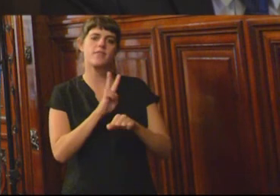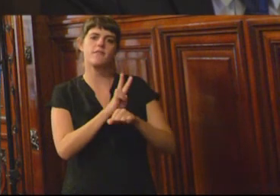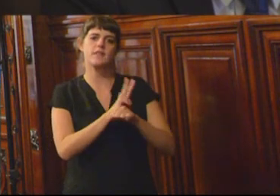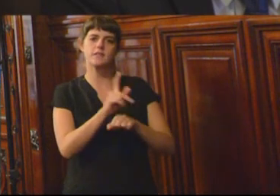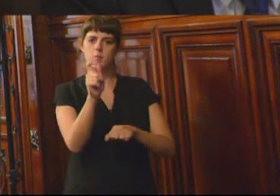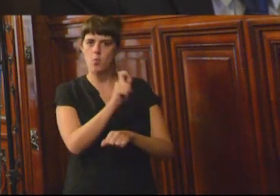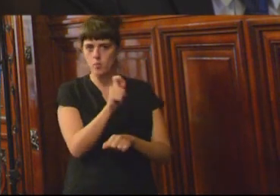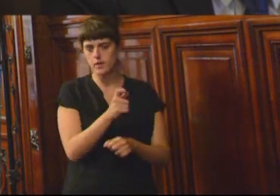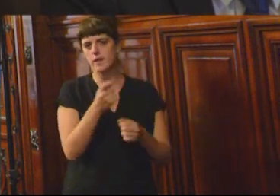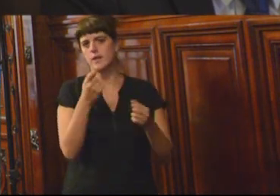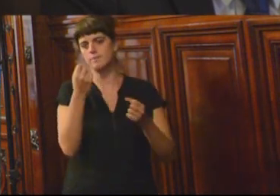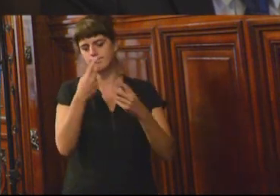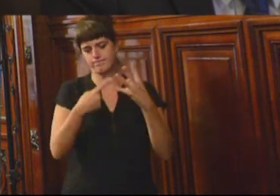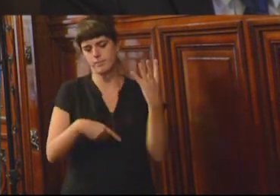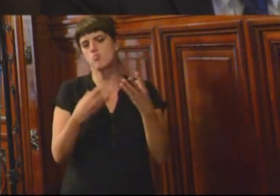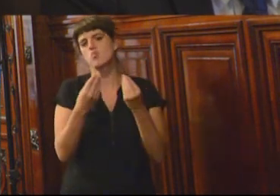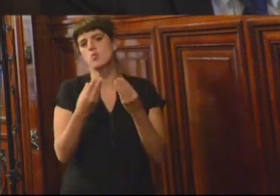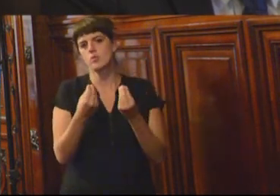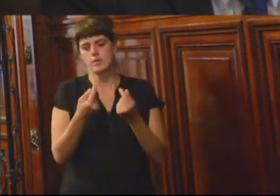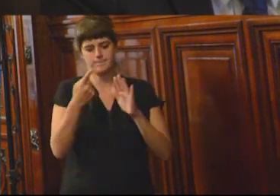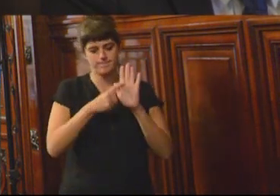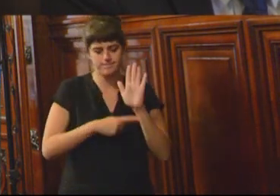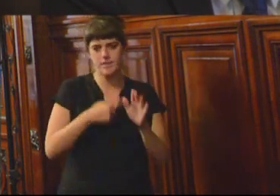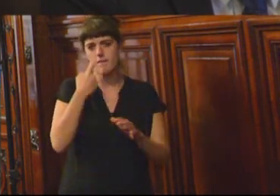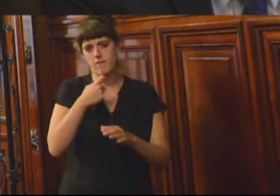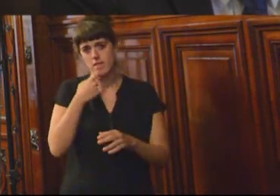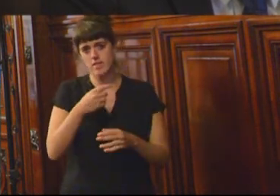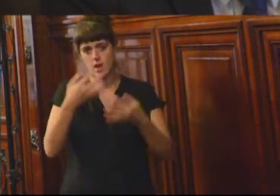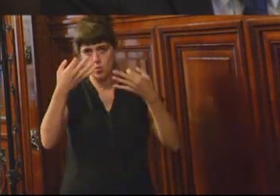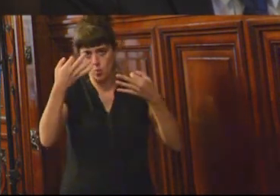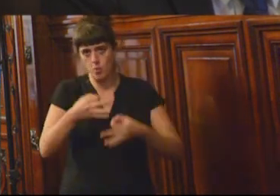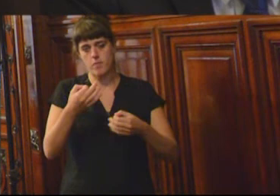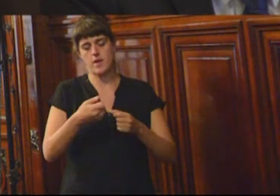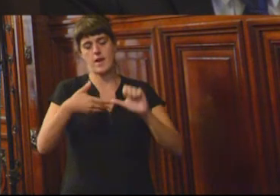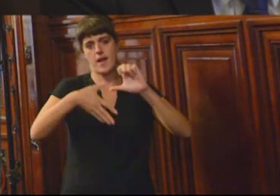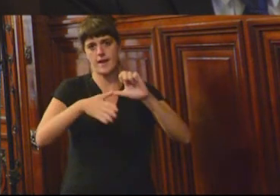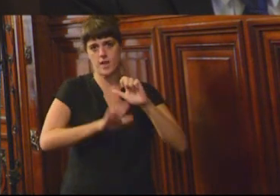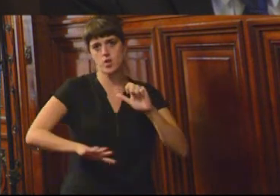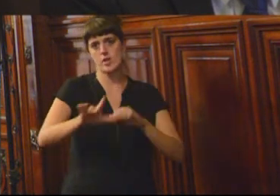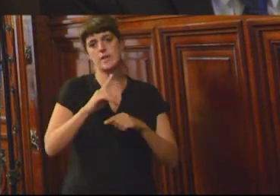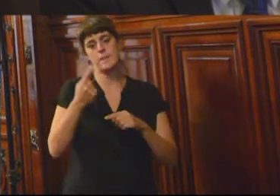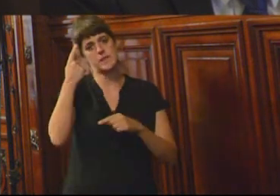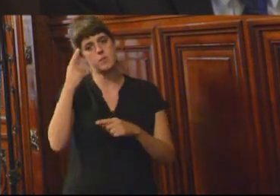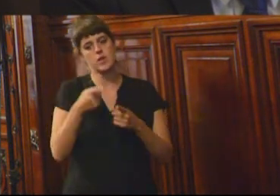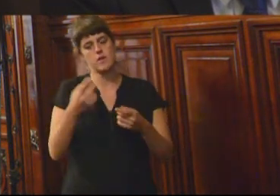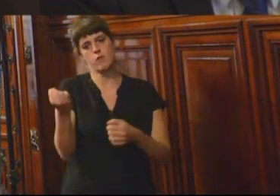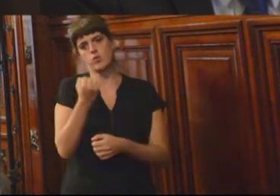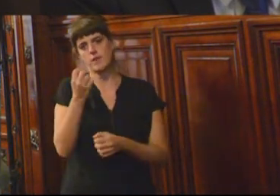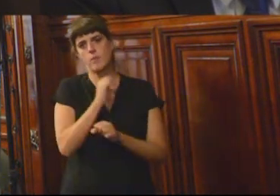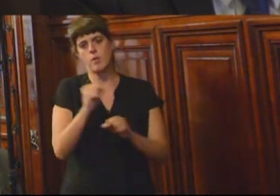que todavía siguen sin implementarse en la región y consideramos esencial para cumplir las metas que venimos proponiendo.